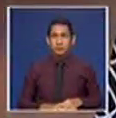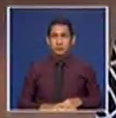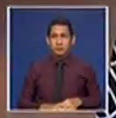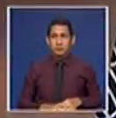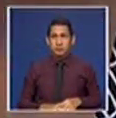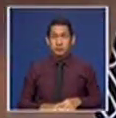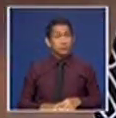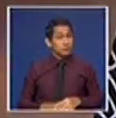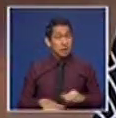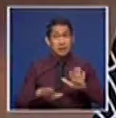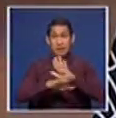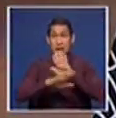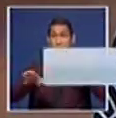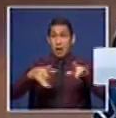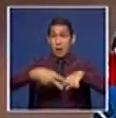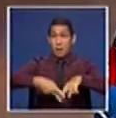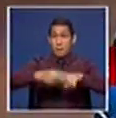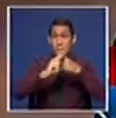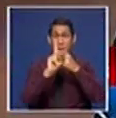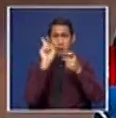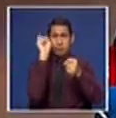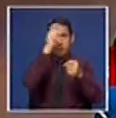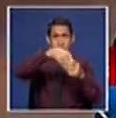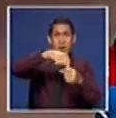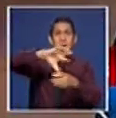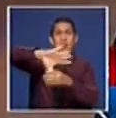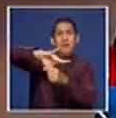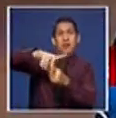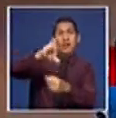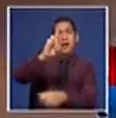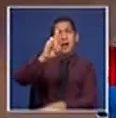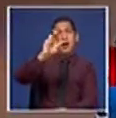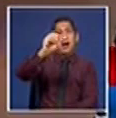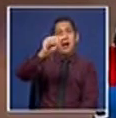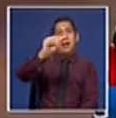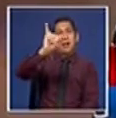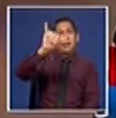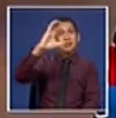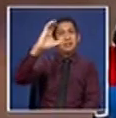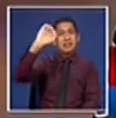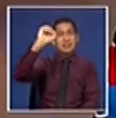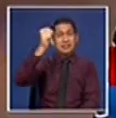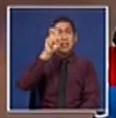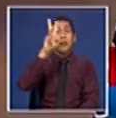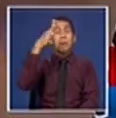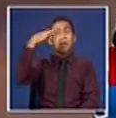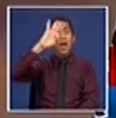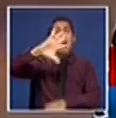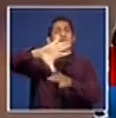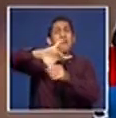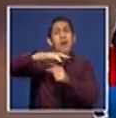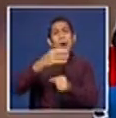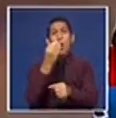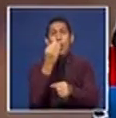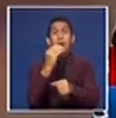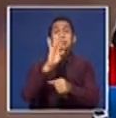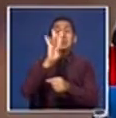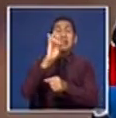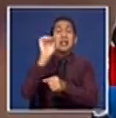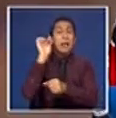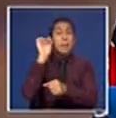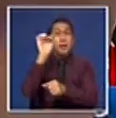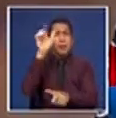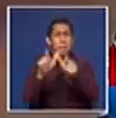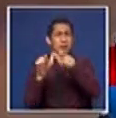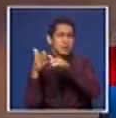Y ya iniciaron las inscripciones para la Feria Raíces 2019, un evento gastronómico que recibe cada año a más de 70 mil